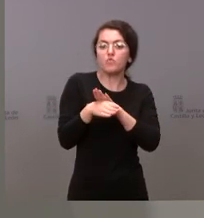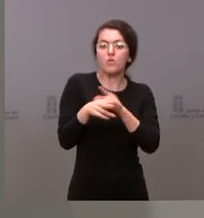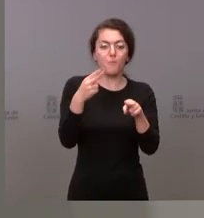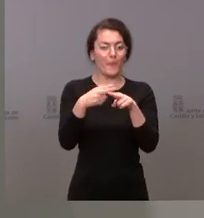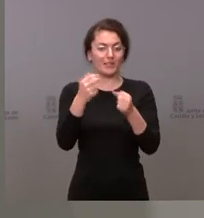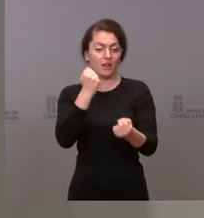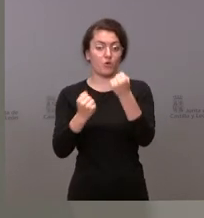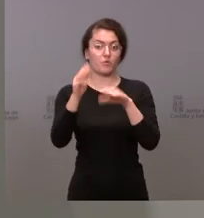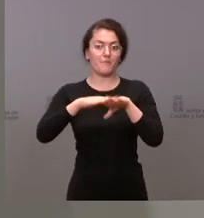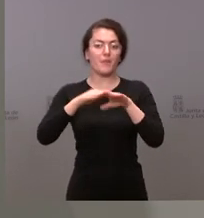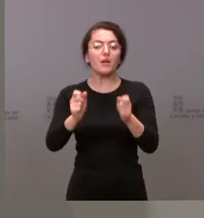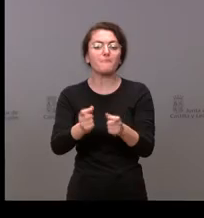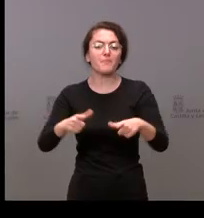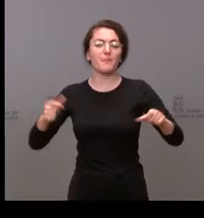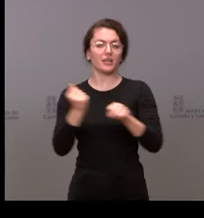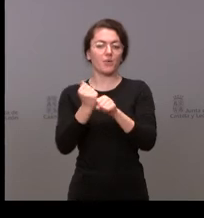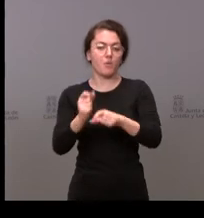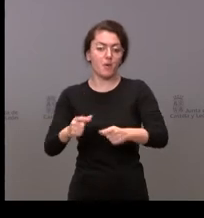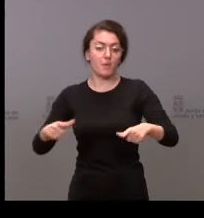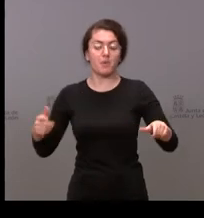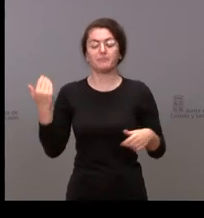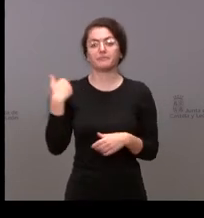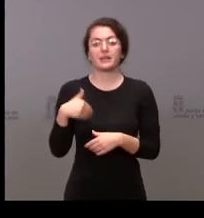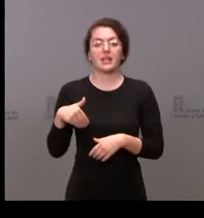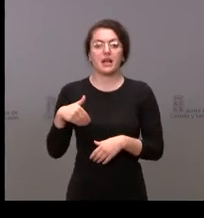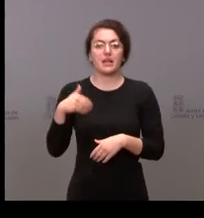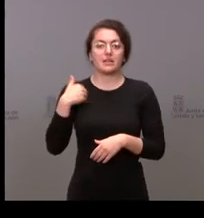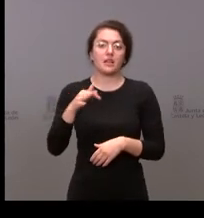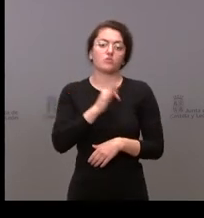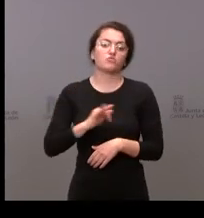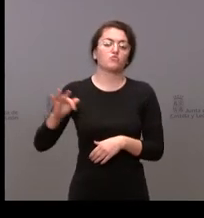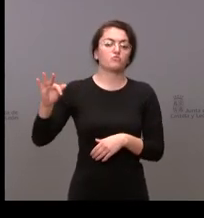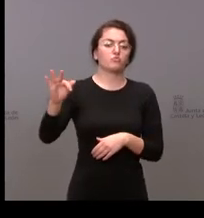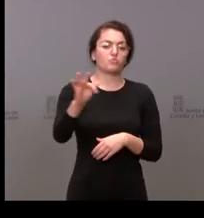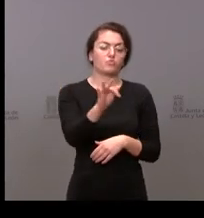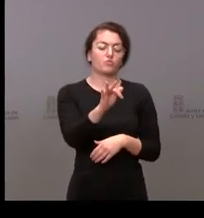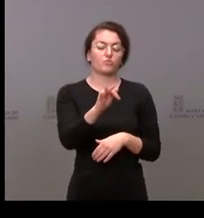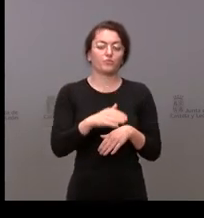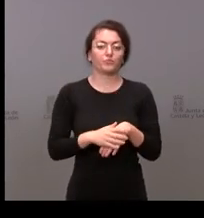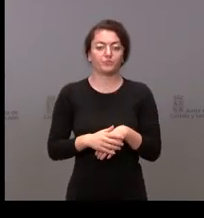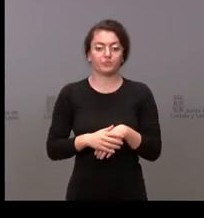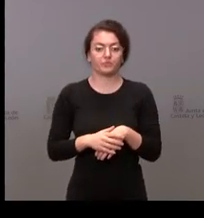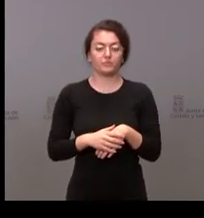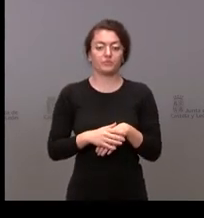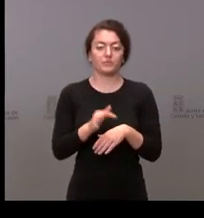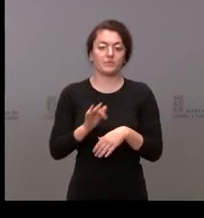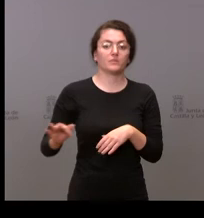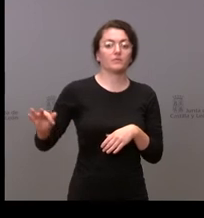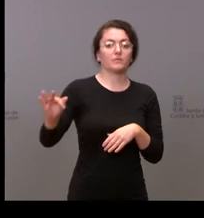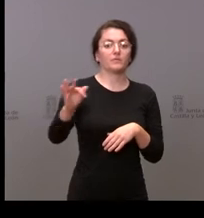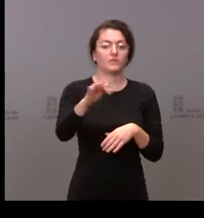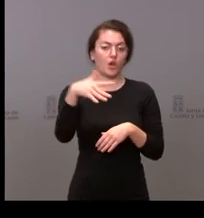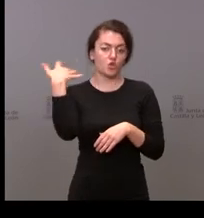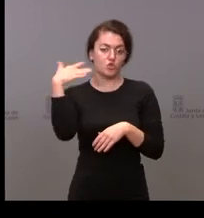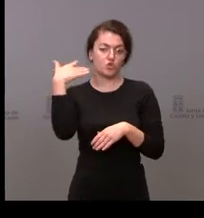empleo en su provincia Pues cerramos este turno de hoy en Soria allí tenemos a Sergio García de Soria Noticias